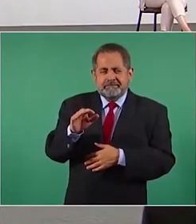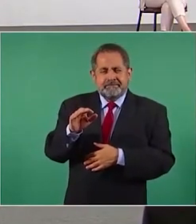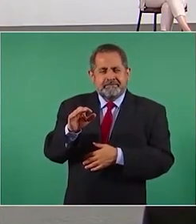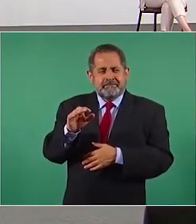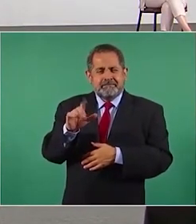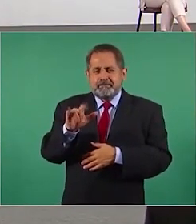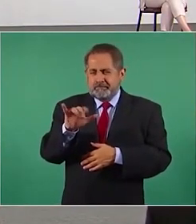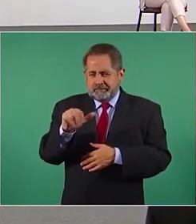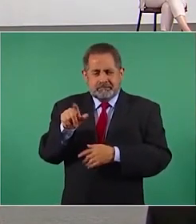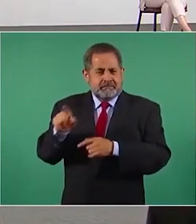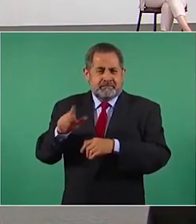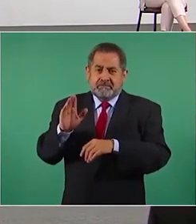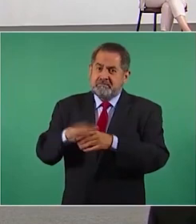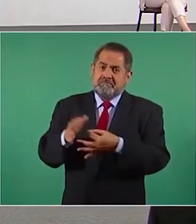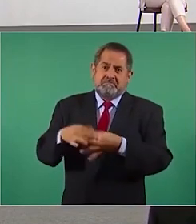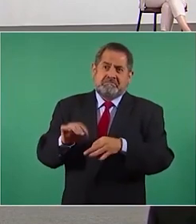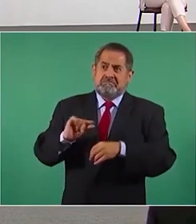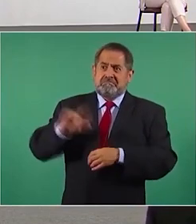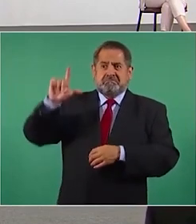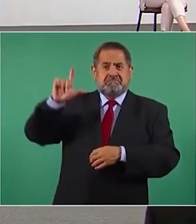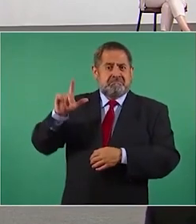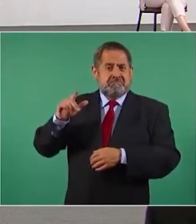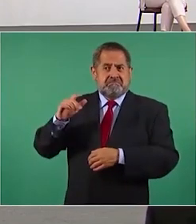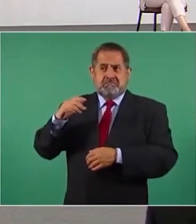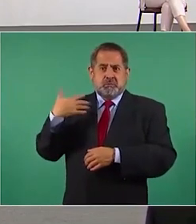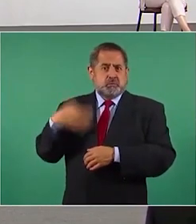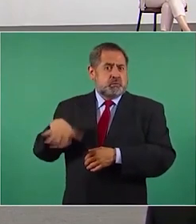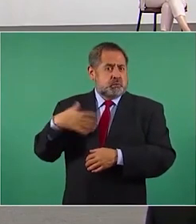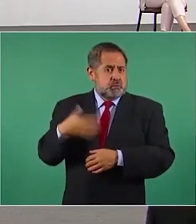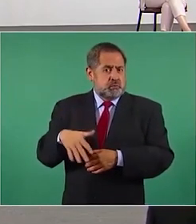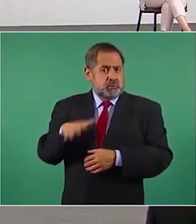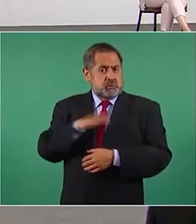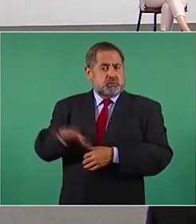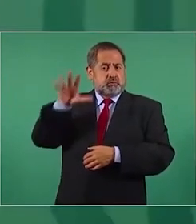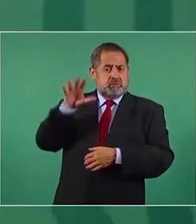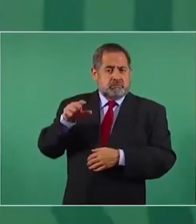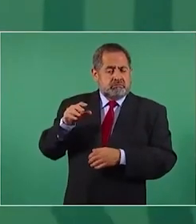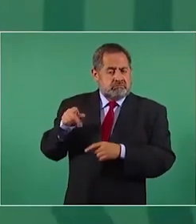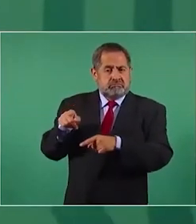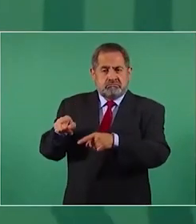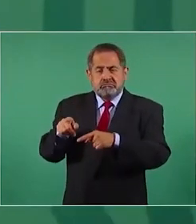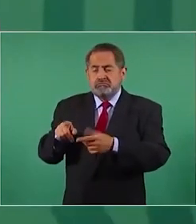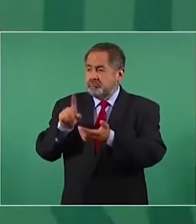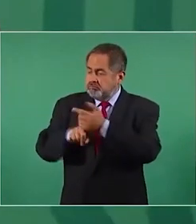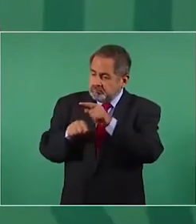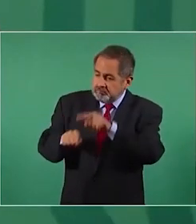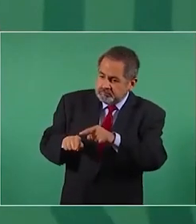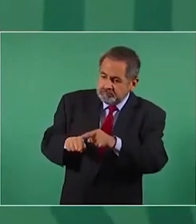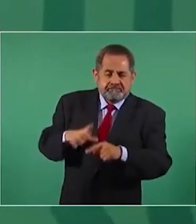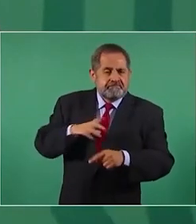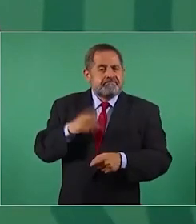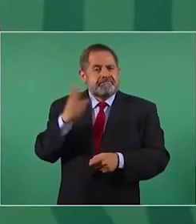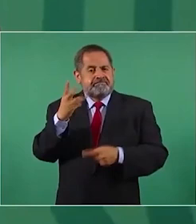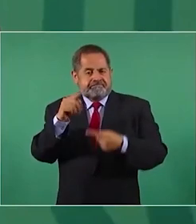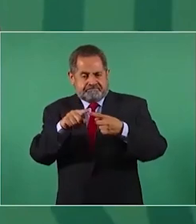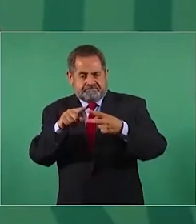construyendo en la actualidad, en el mundo. Y tiene tres elementos